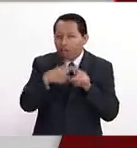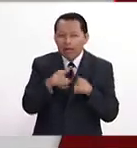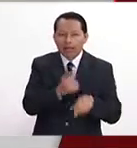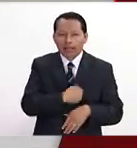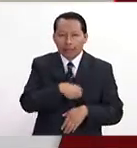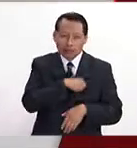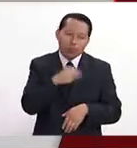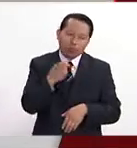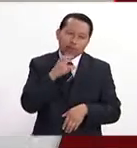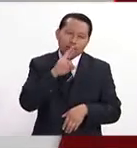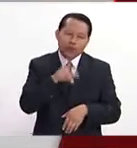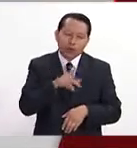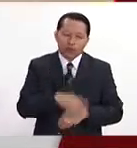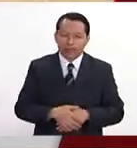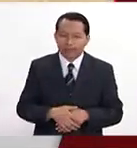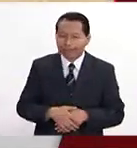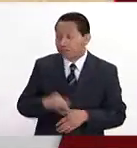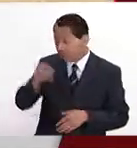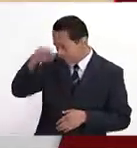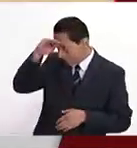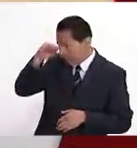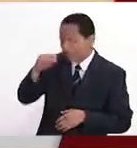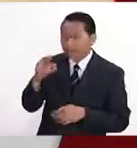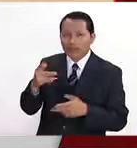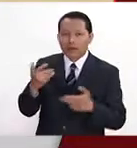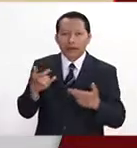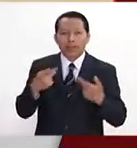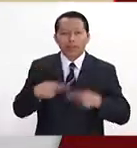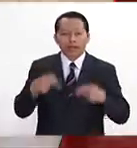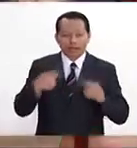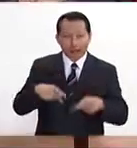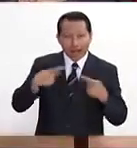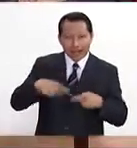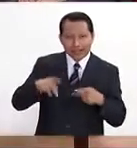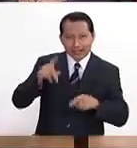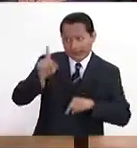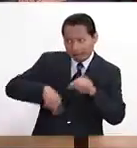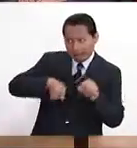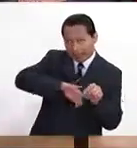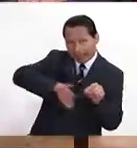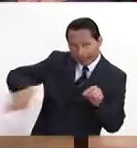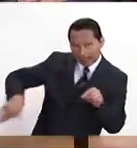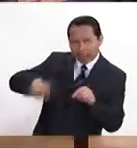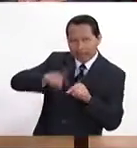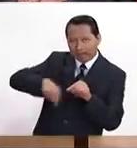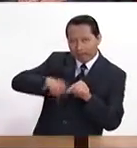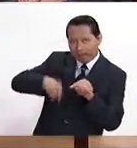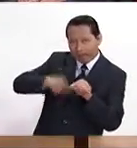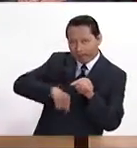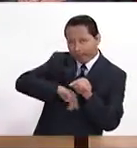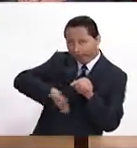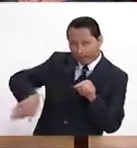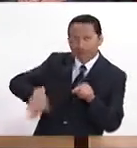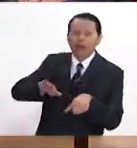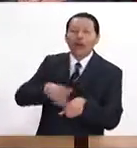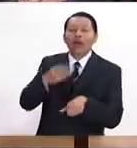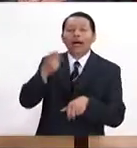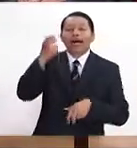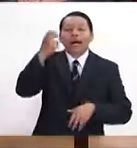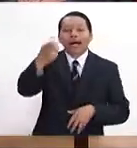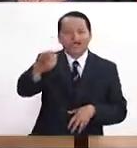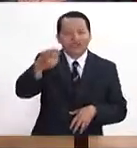mejorar muchísimo. Hay quien diría, bueno, ¿y los seres humanos qué? ¿Quedan desplazados o cómo? ¿Por qué es la parte como que